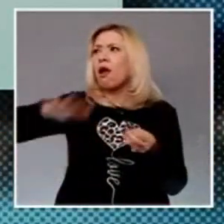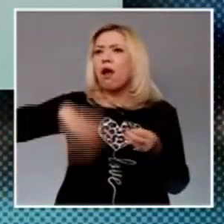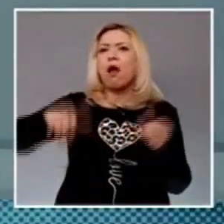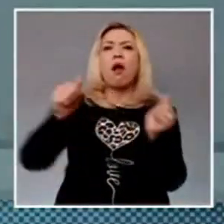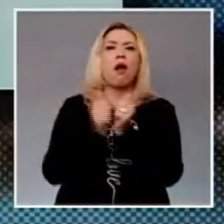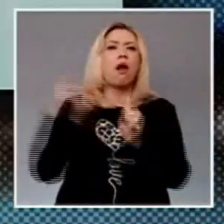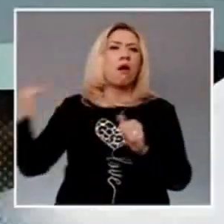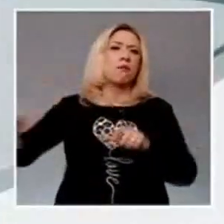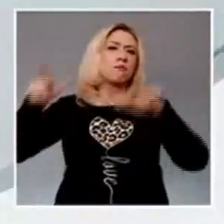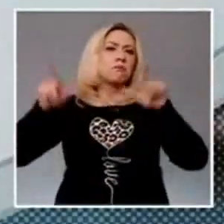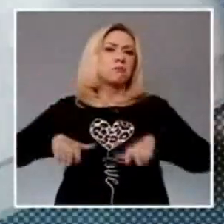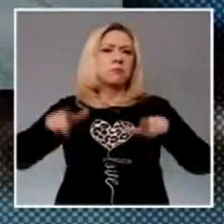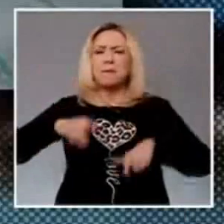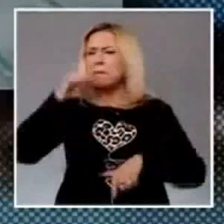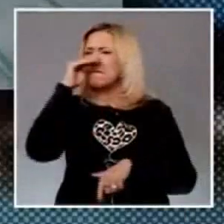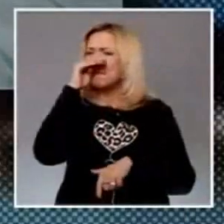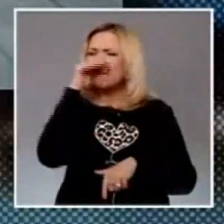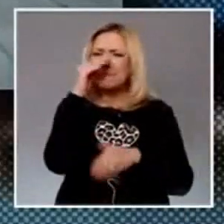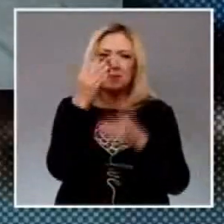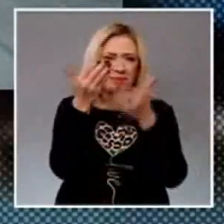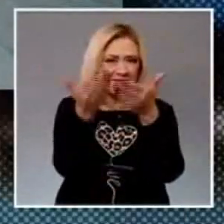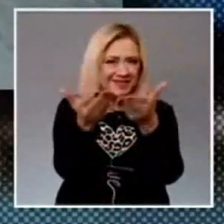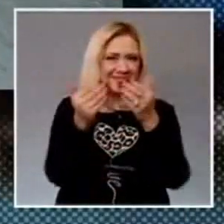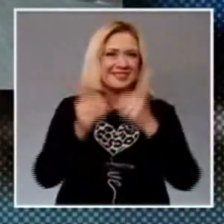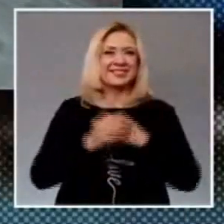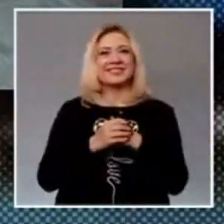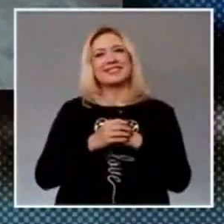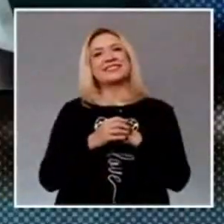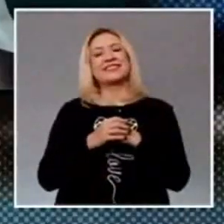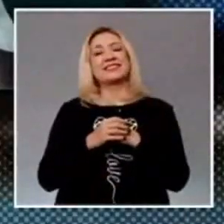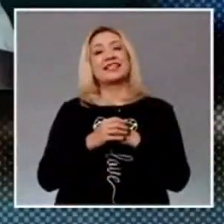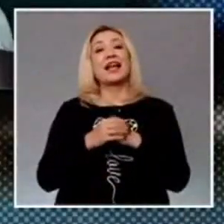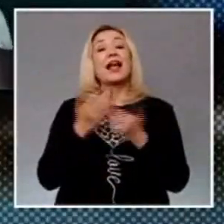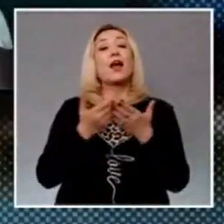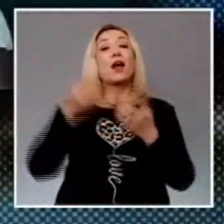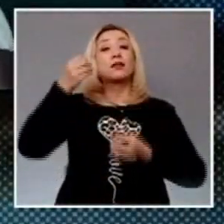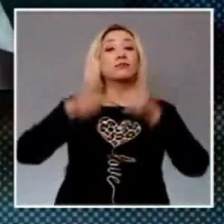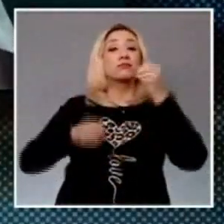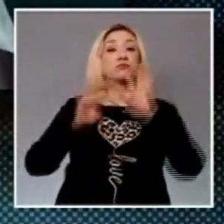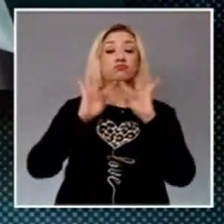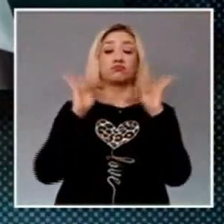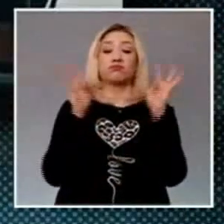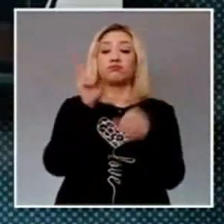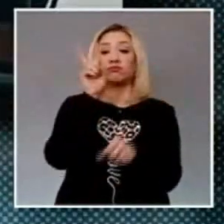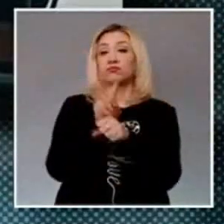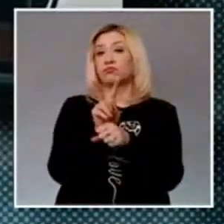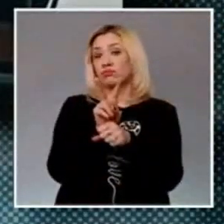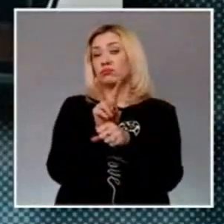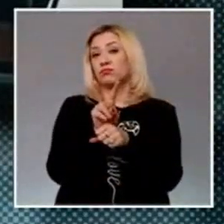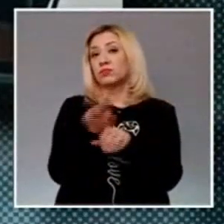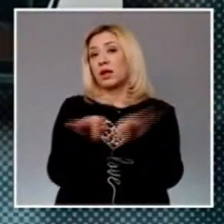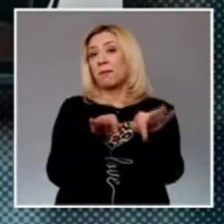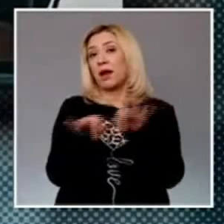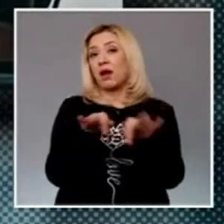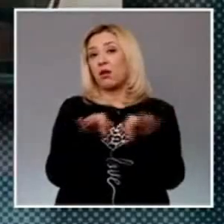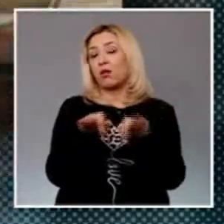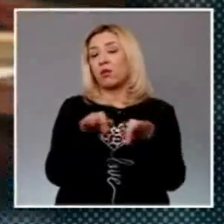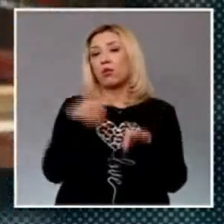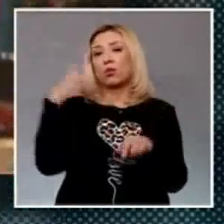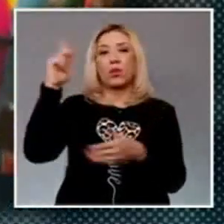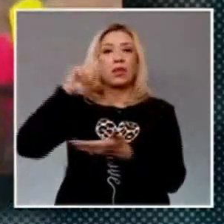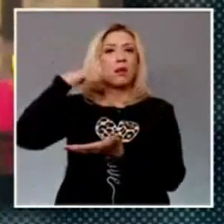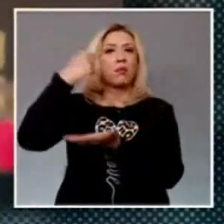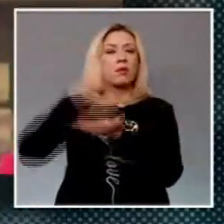gratuita. El Consejo de la Judicatura de Tamaulipas extinguió el Juzgado Primero de Primera Instancia de lo Penal